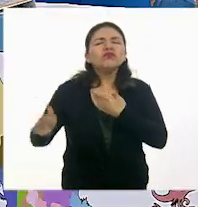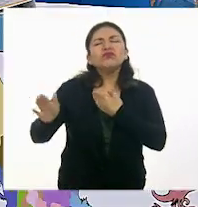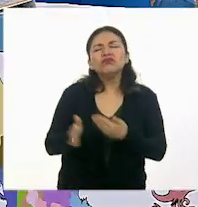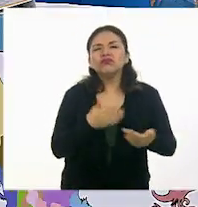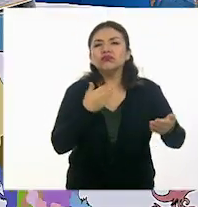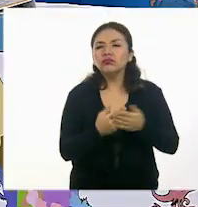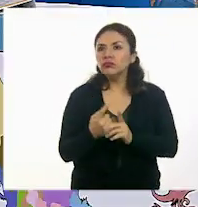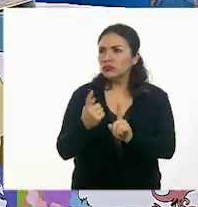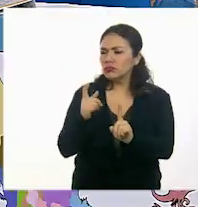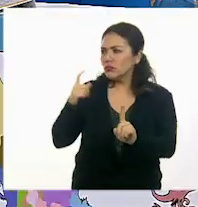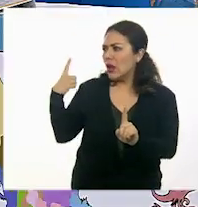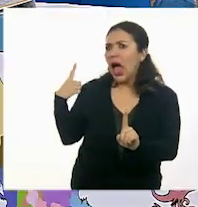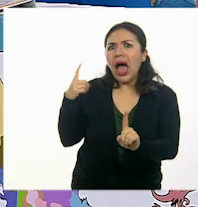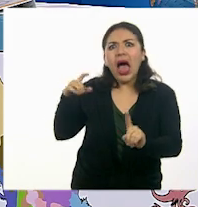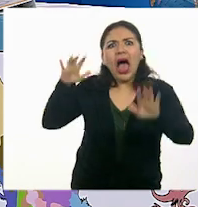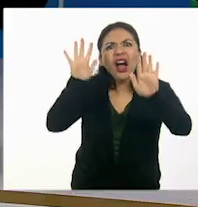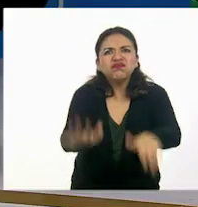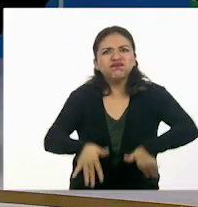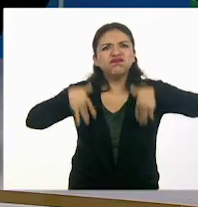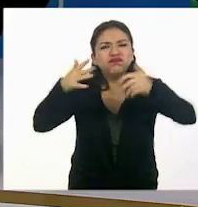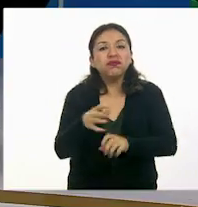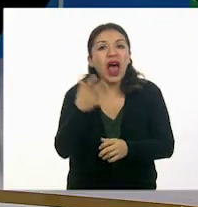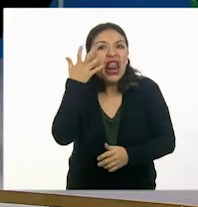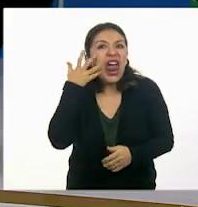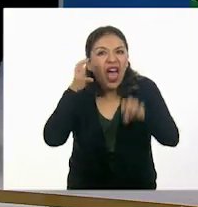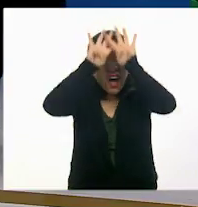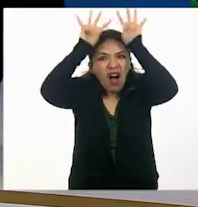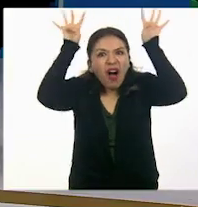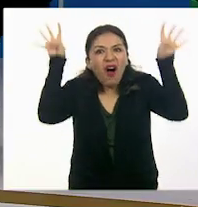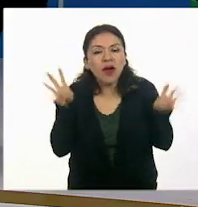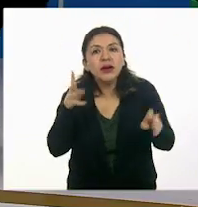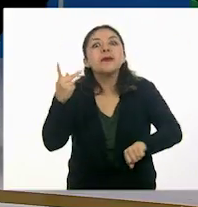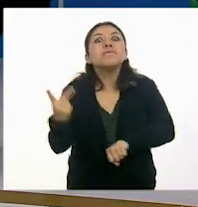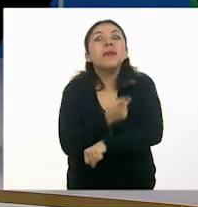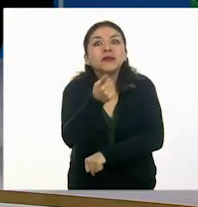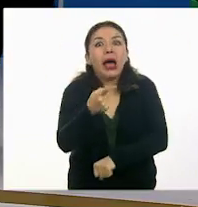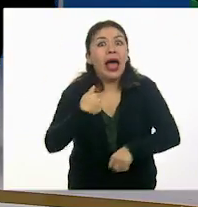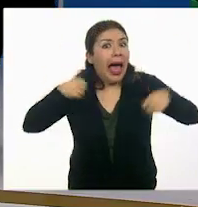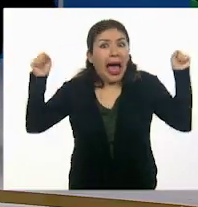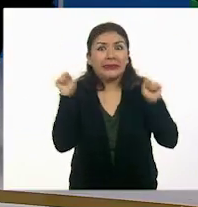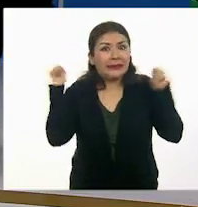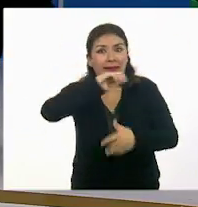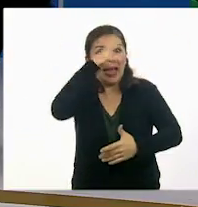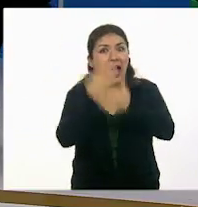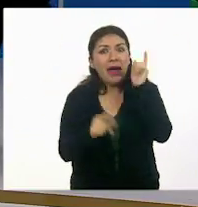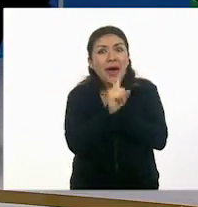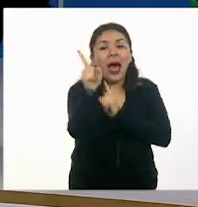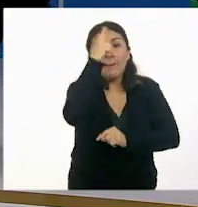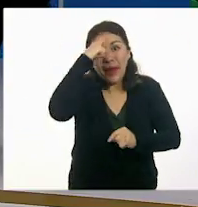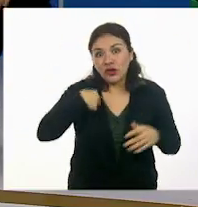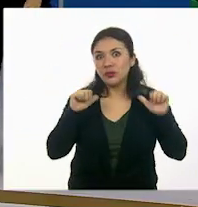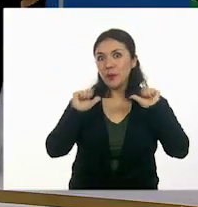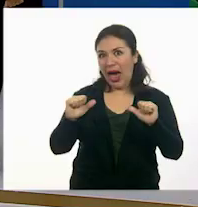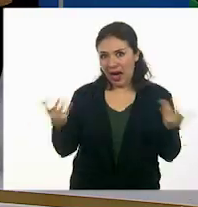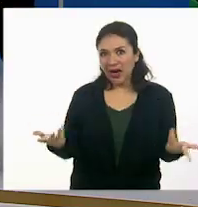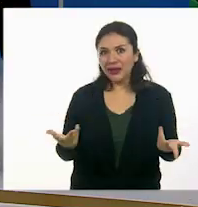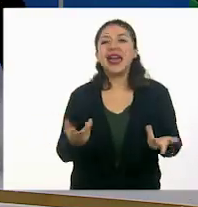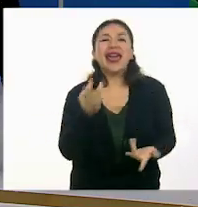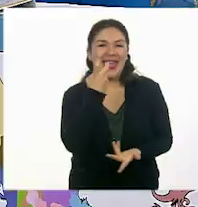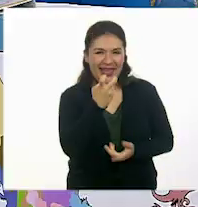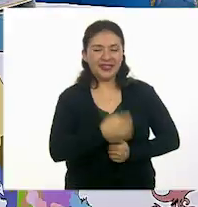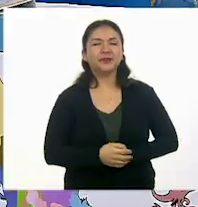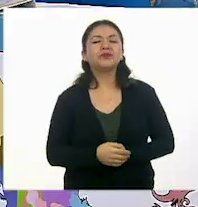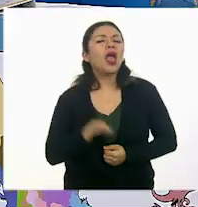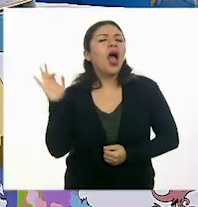persiguiendo un león enfurecido? Me voy corriendo a cualquier otro lugar para ponerme a salvo. Exactamente. Ahora,